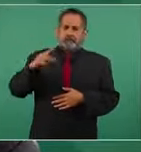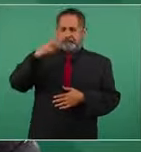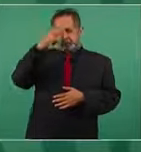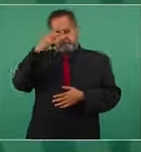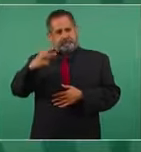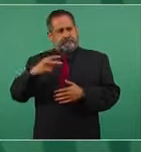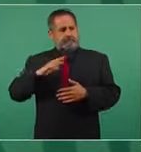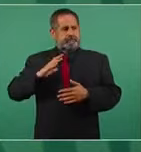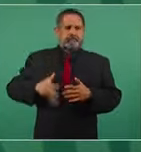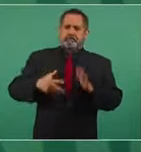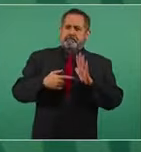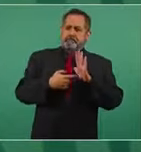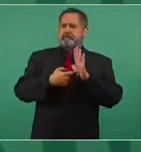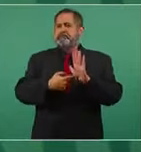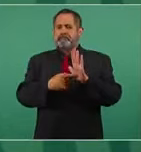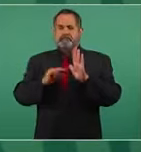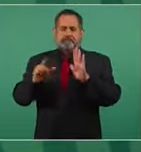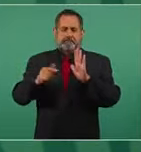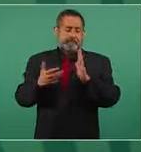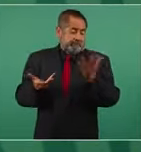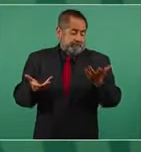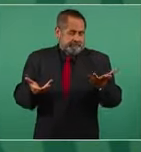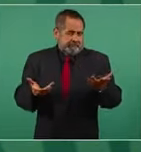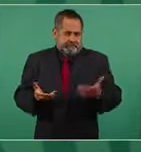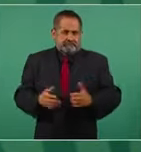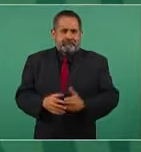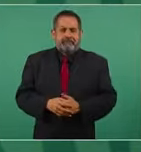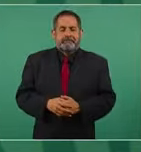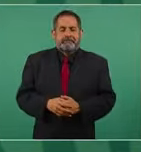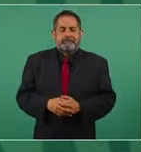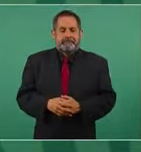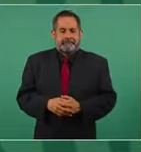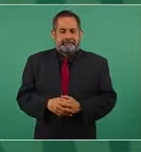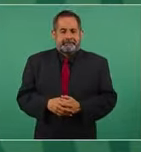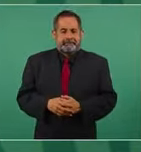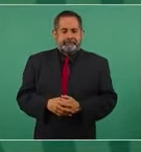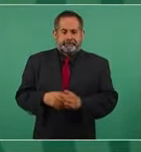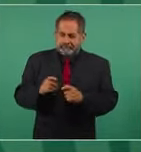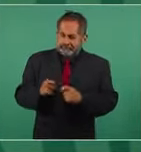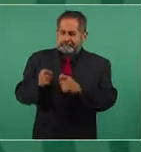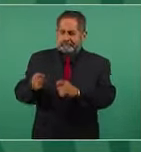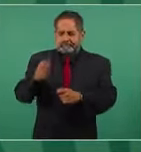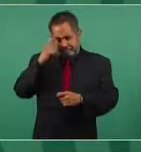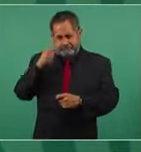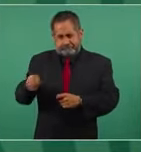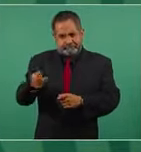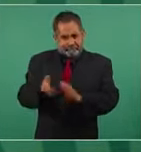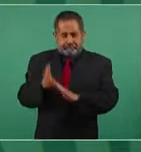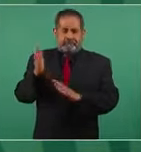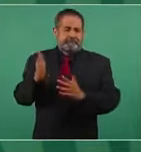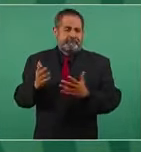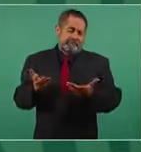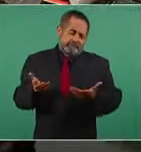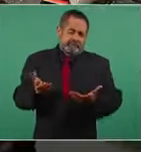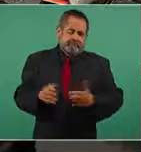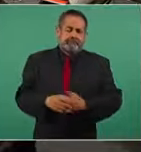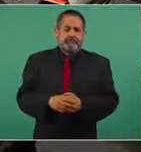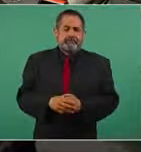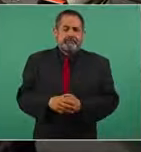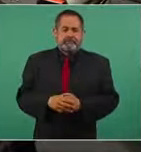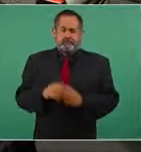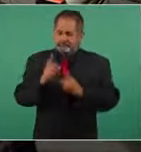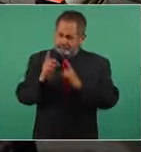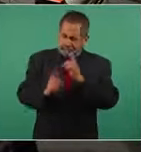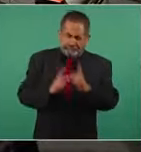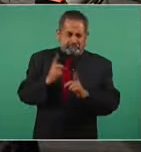lo que está de por medio, es el